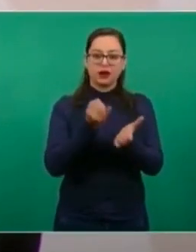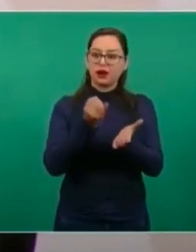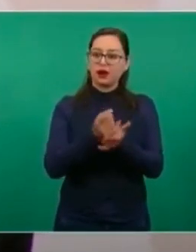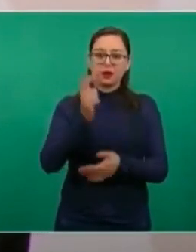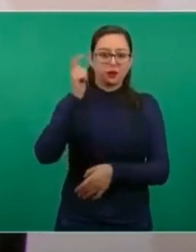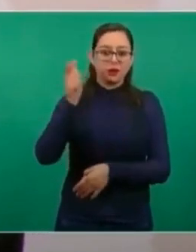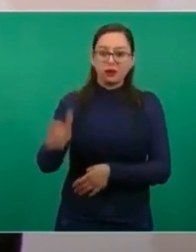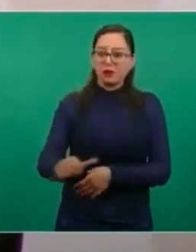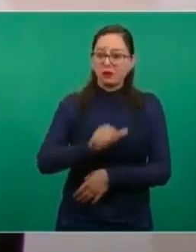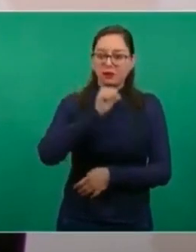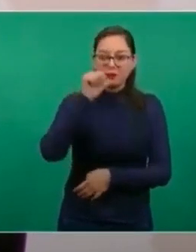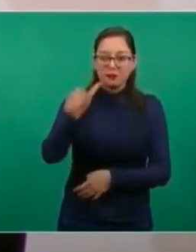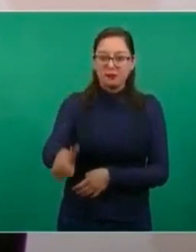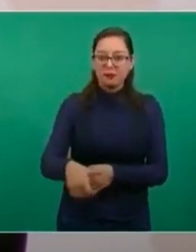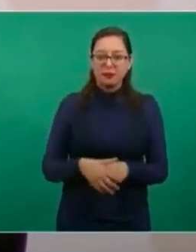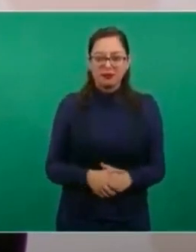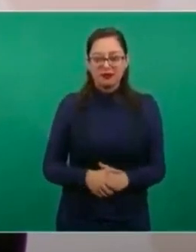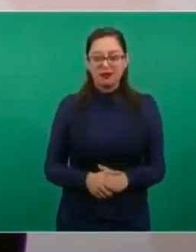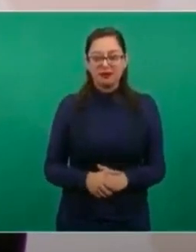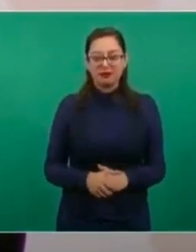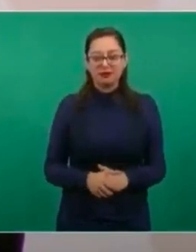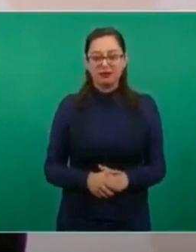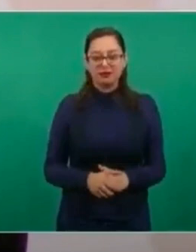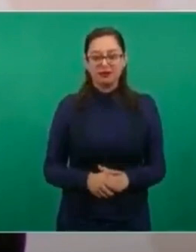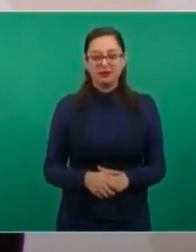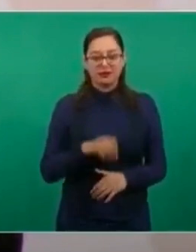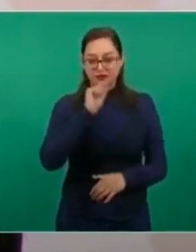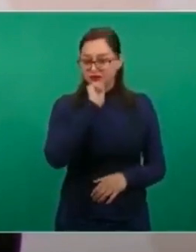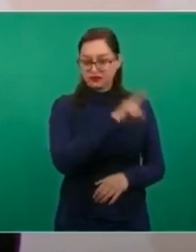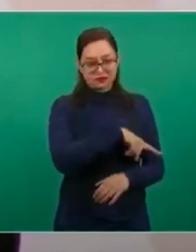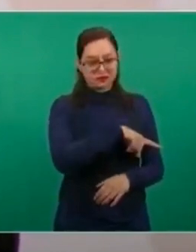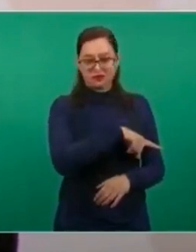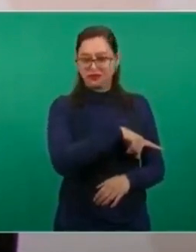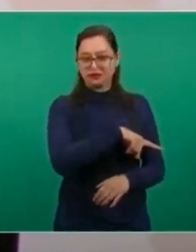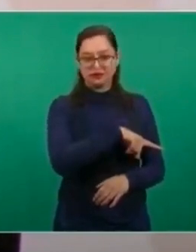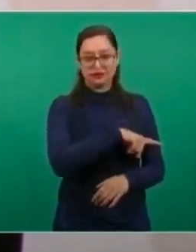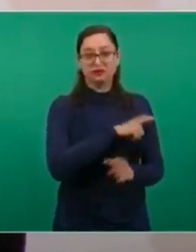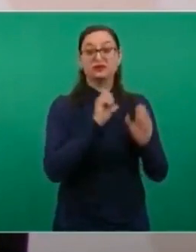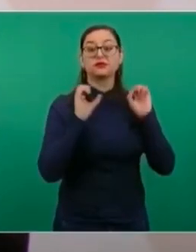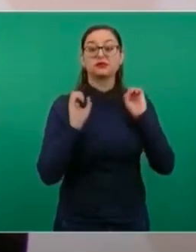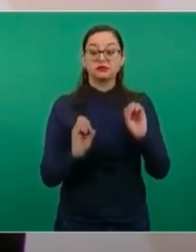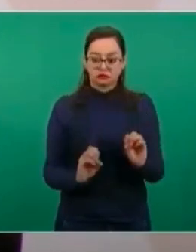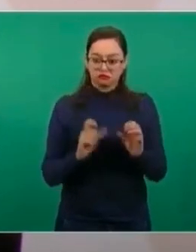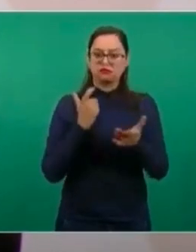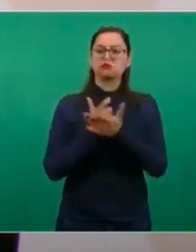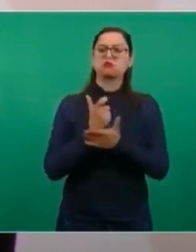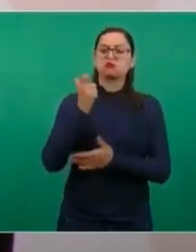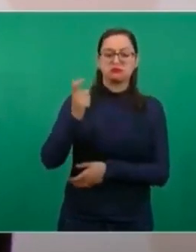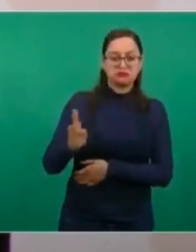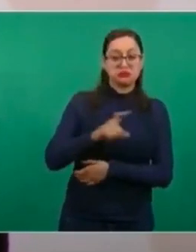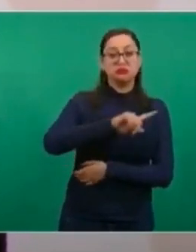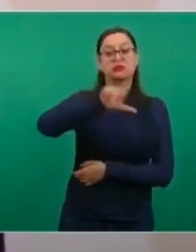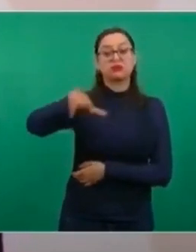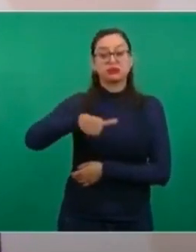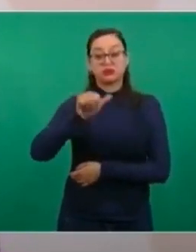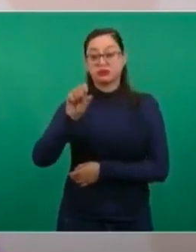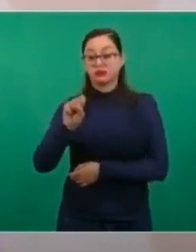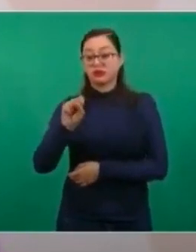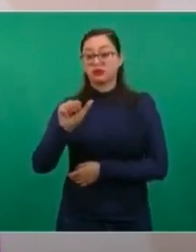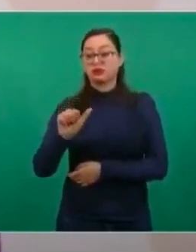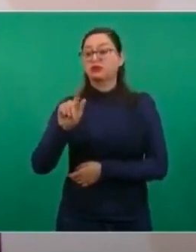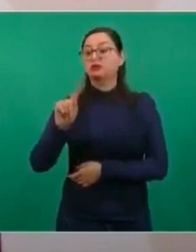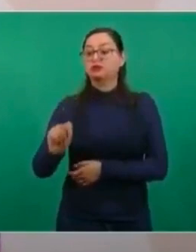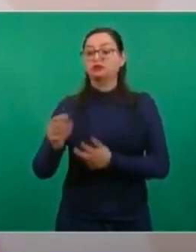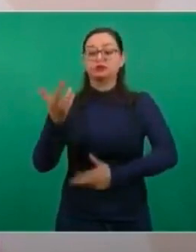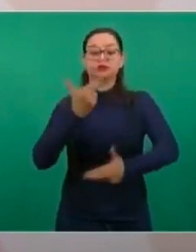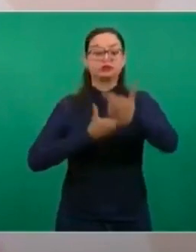no pagaban impuestos o que recibían los beneficios de la devolución de impuestos.